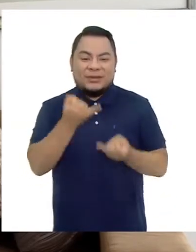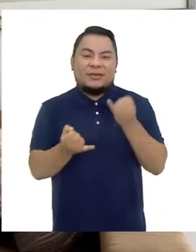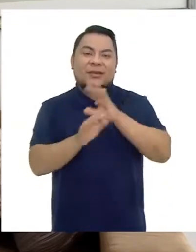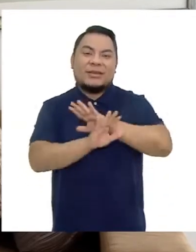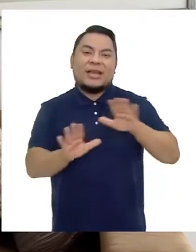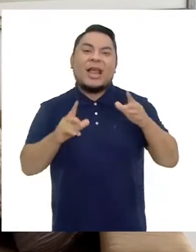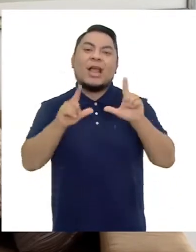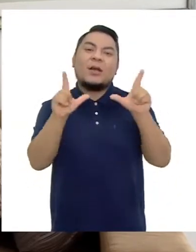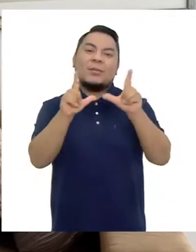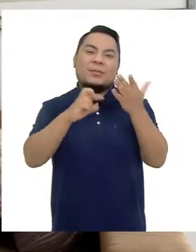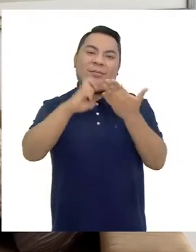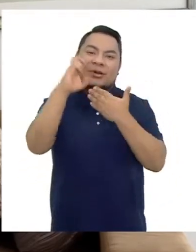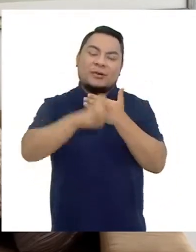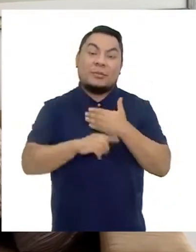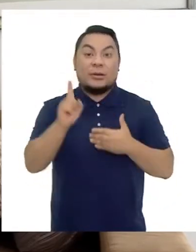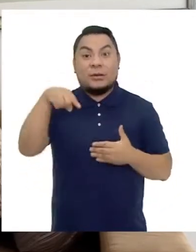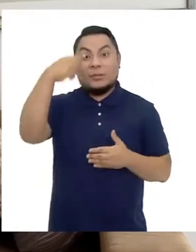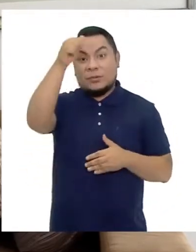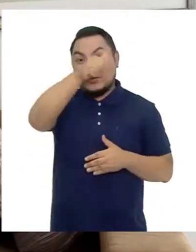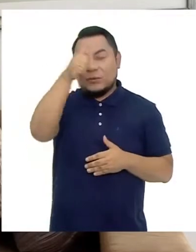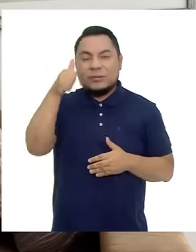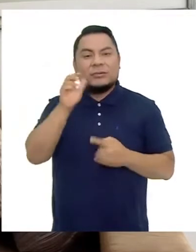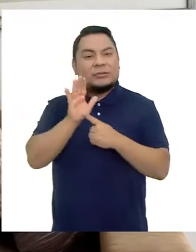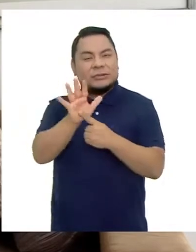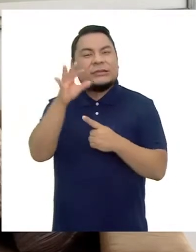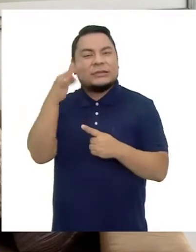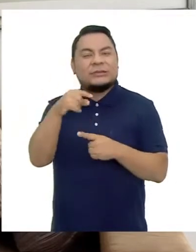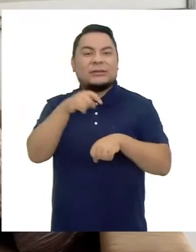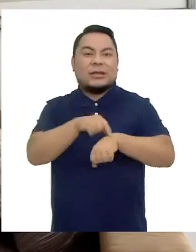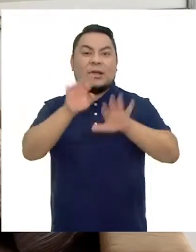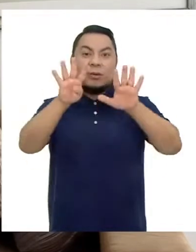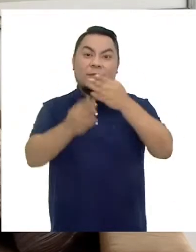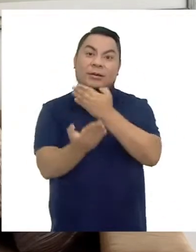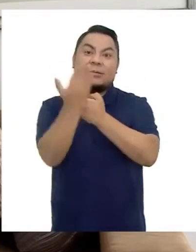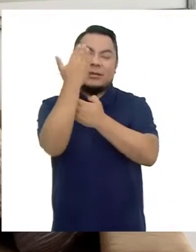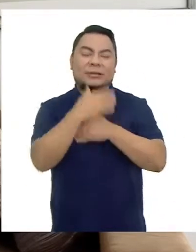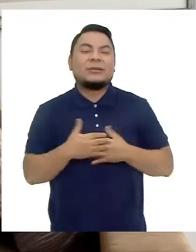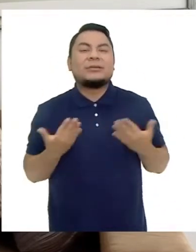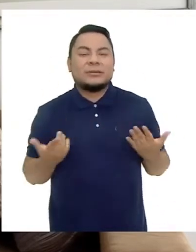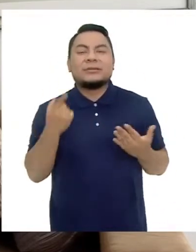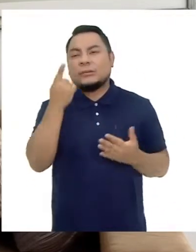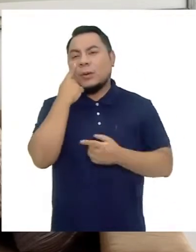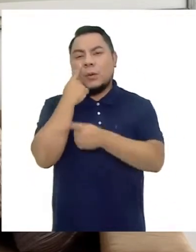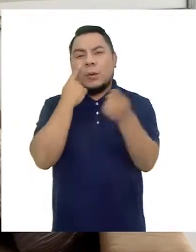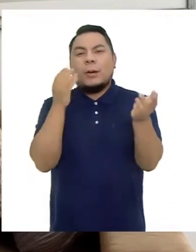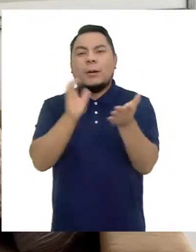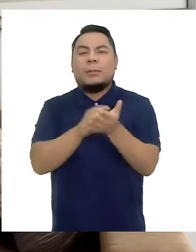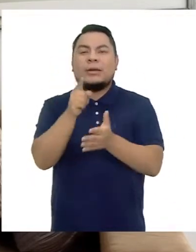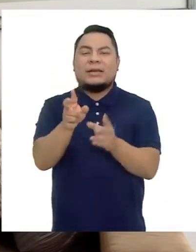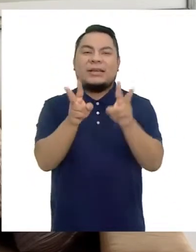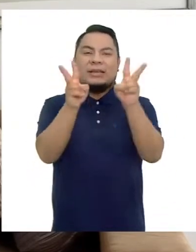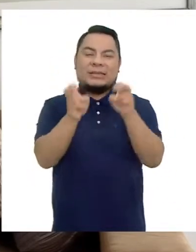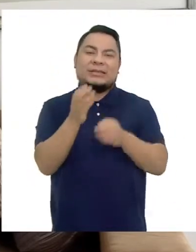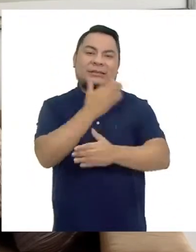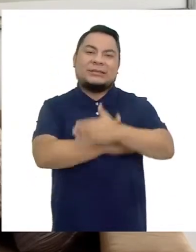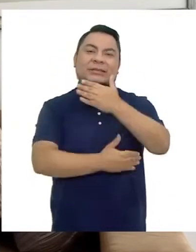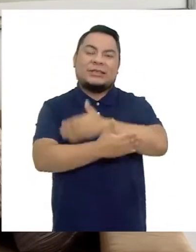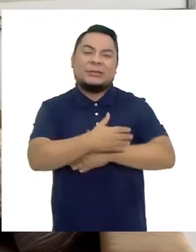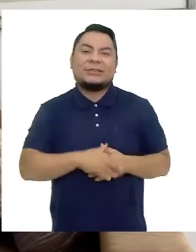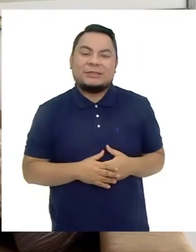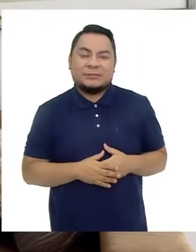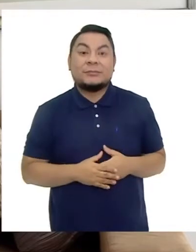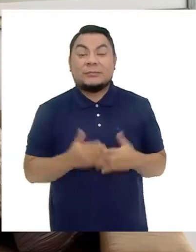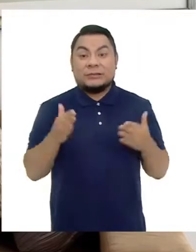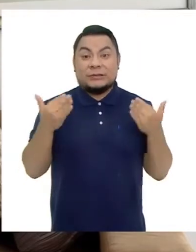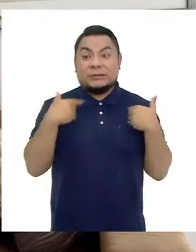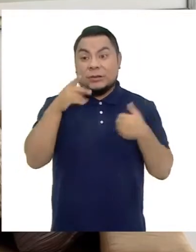Y llegamos Hacia el final Del programa El próximo domingo Estaremos como siempre A las 9 de la mañana Conociendo más Sobre temática